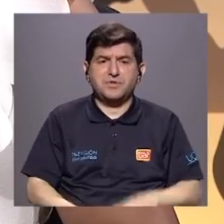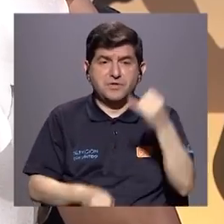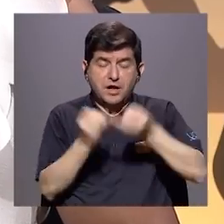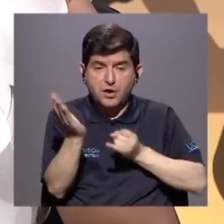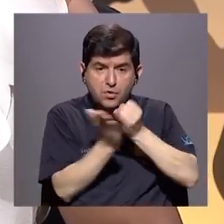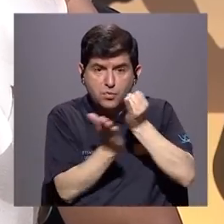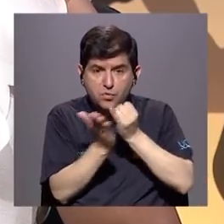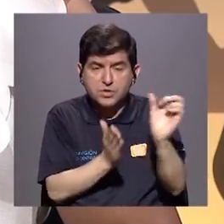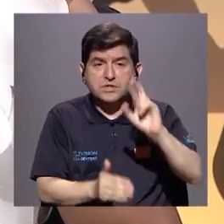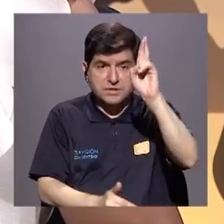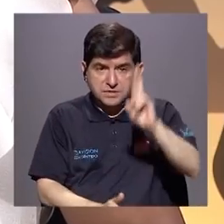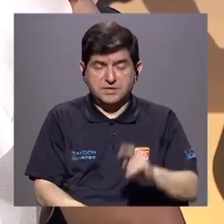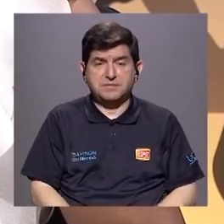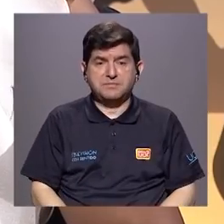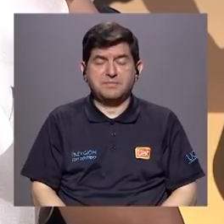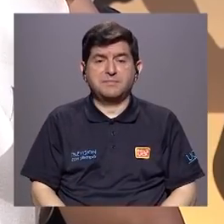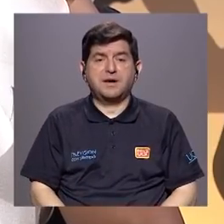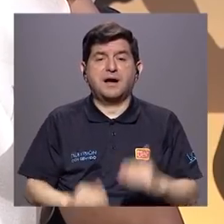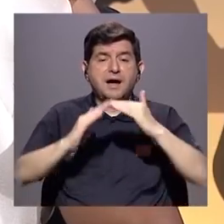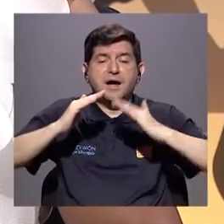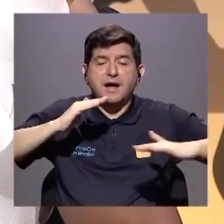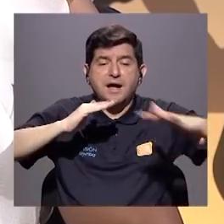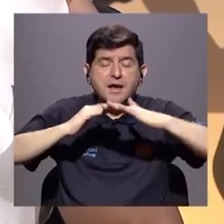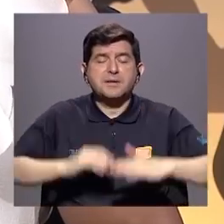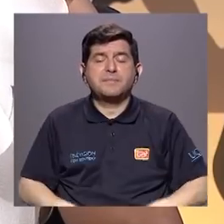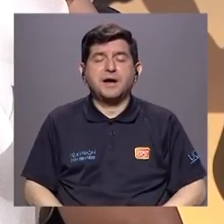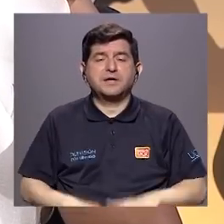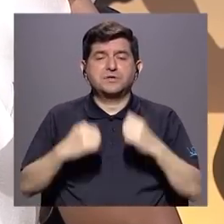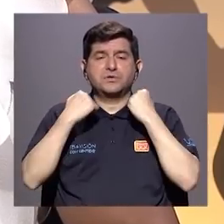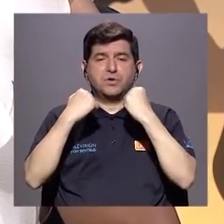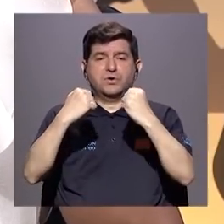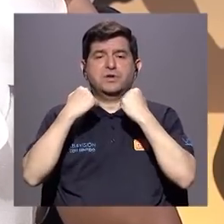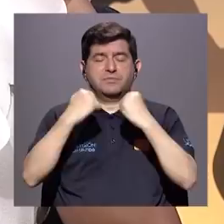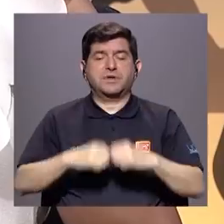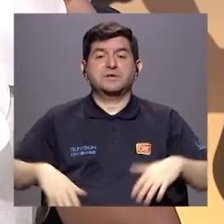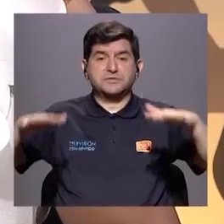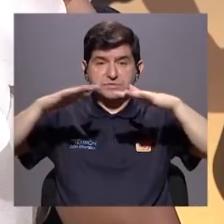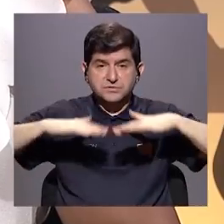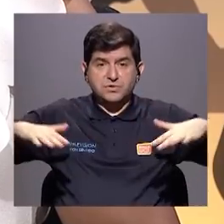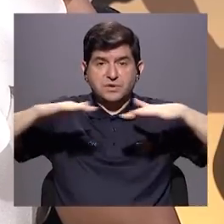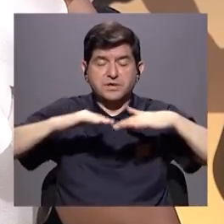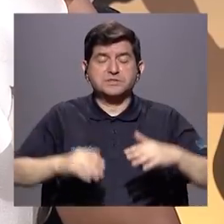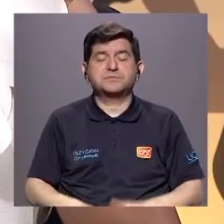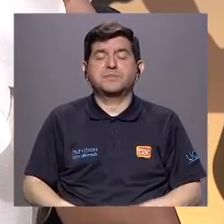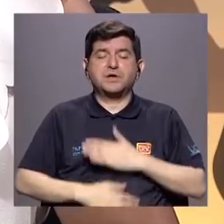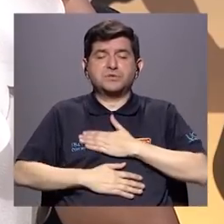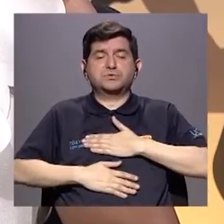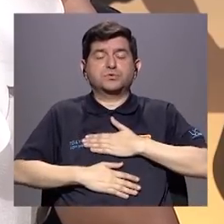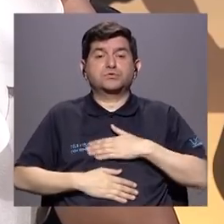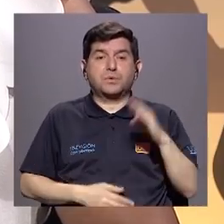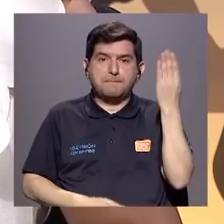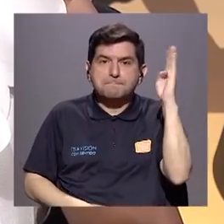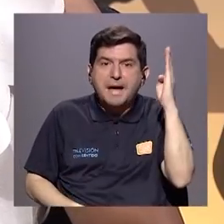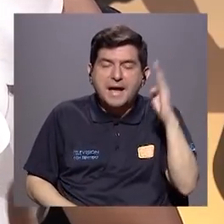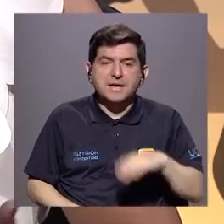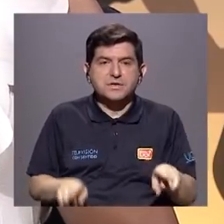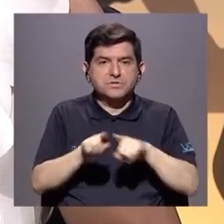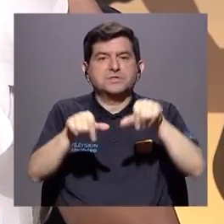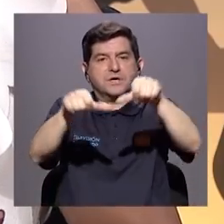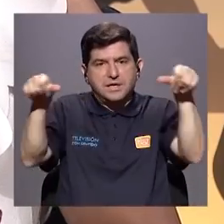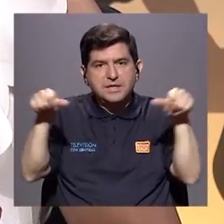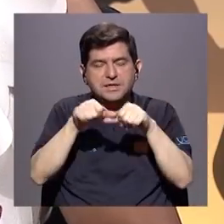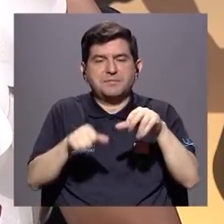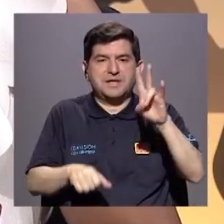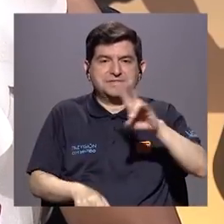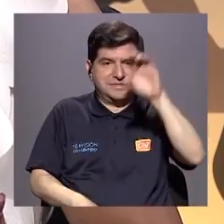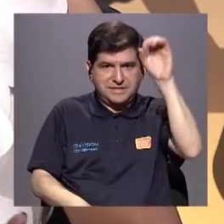las últimas investigaciones costarricenses en el patio, en el gimnasio, durante los espacios de recreo, en los baños y en el